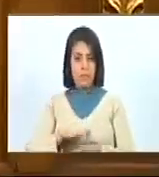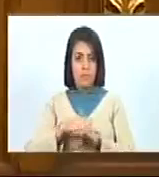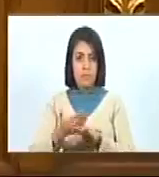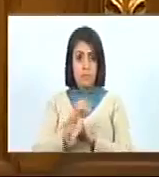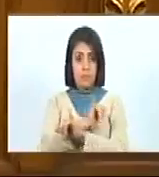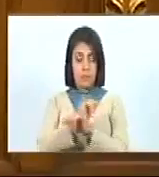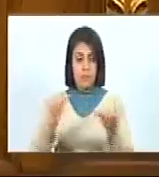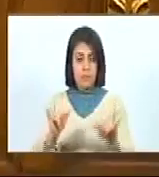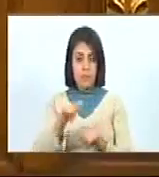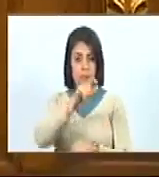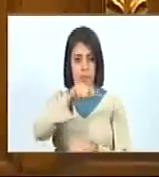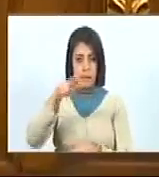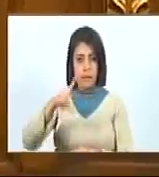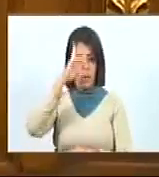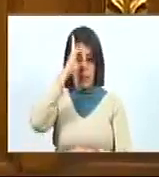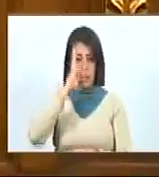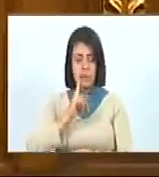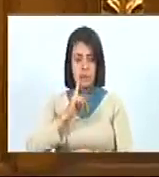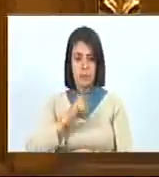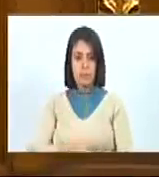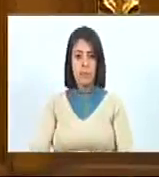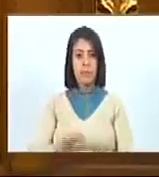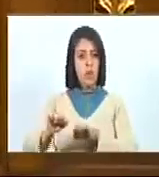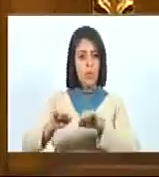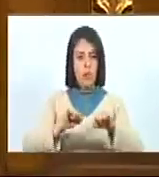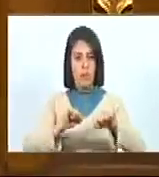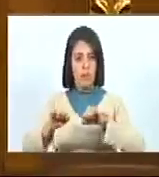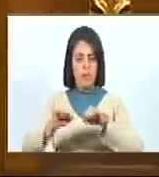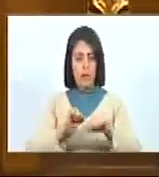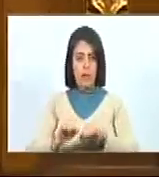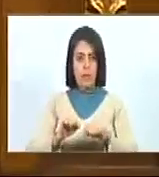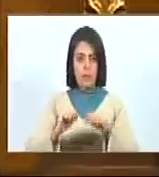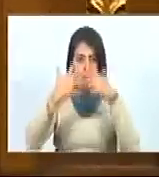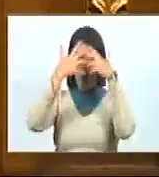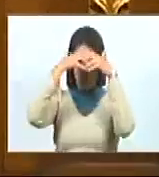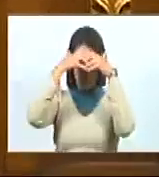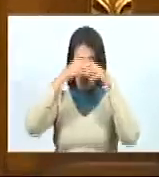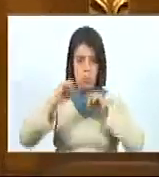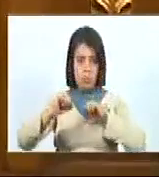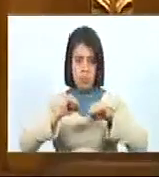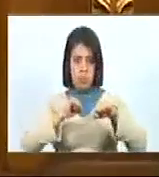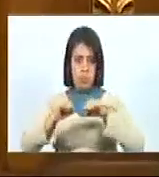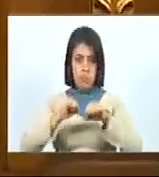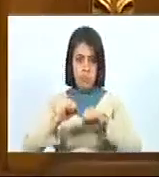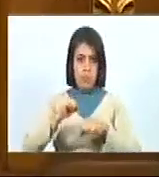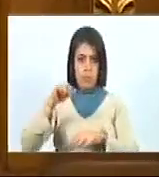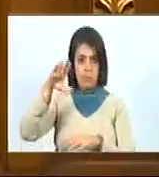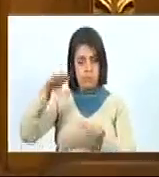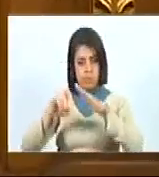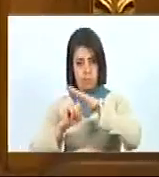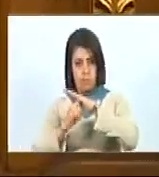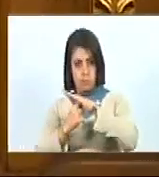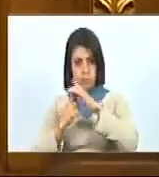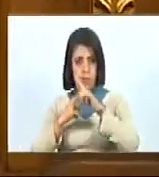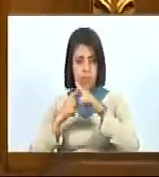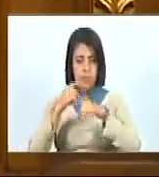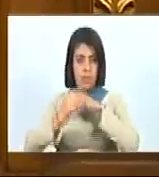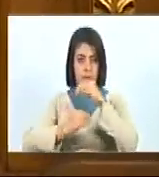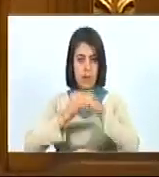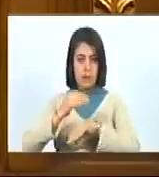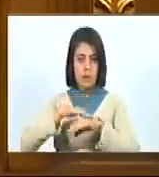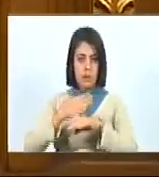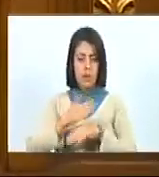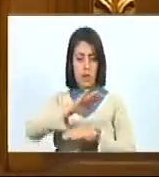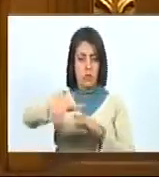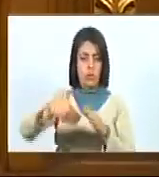culminar el de las personas con discapacidad motora, neuromuscula esquelética y talla baja. Y en lo personal hemos estado haciendo